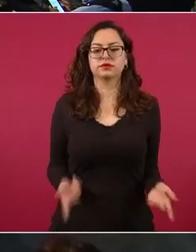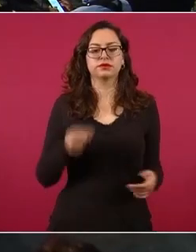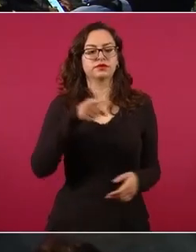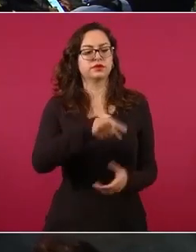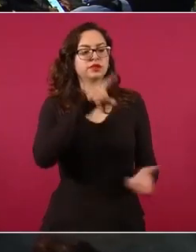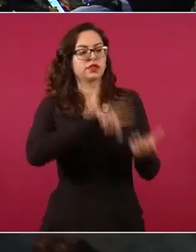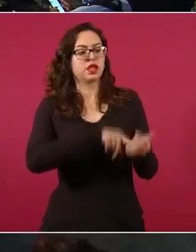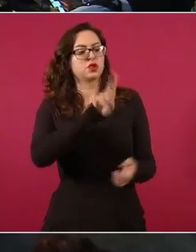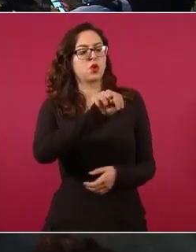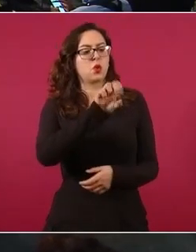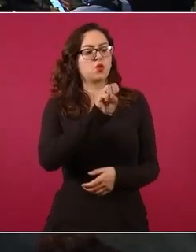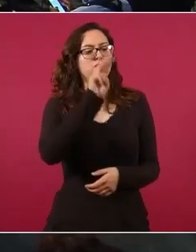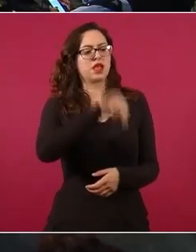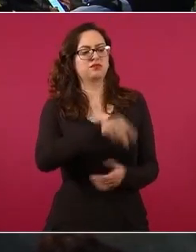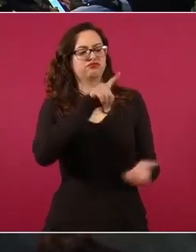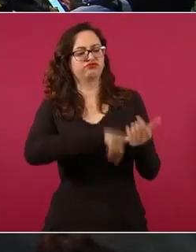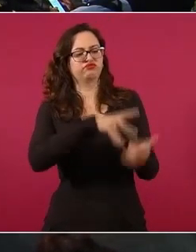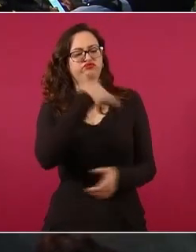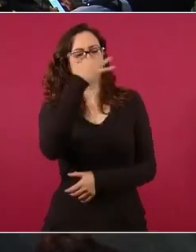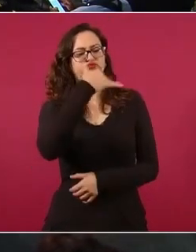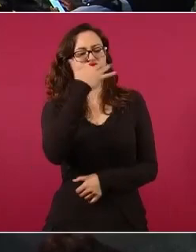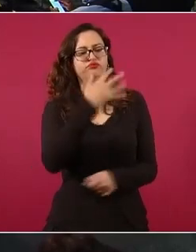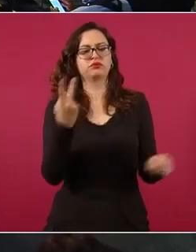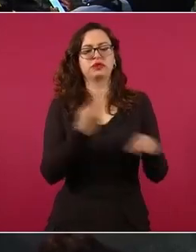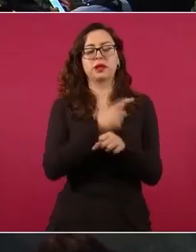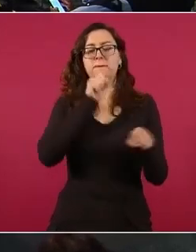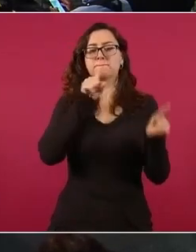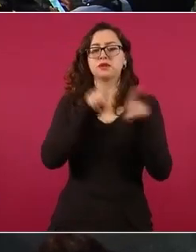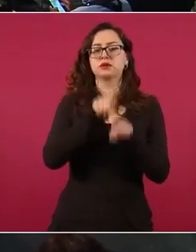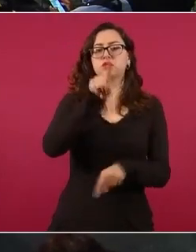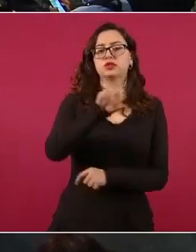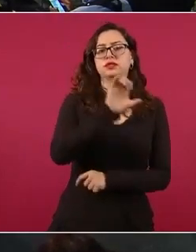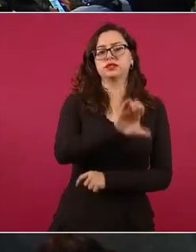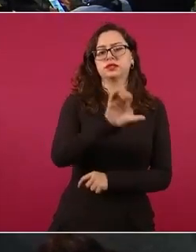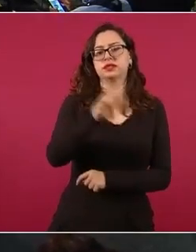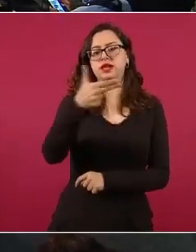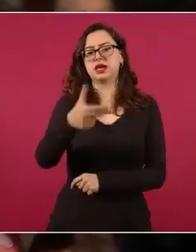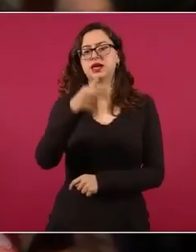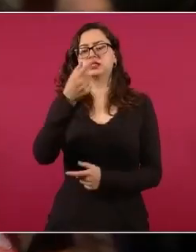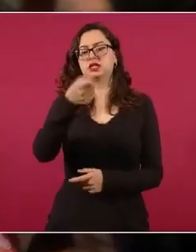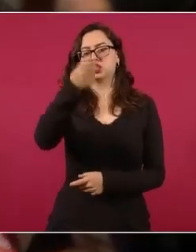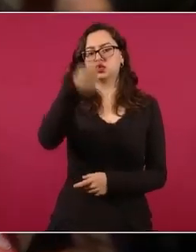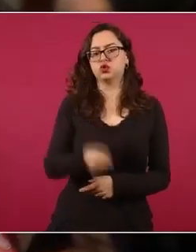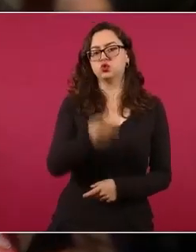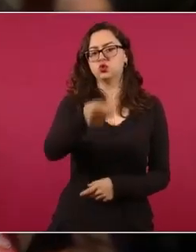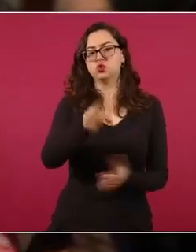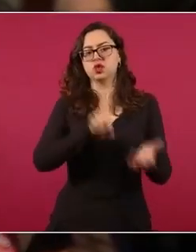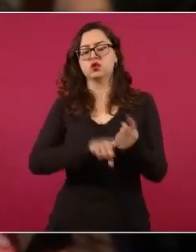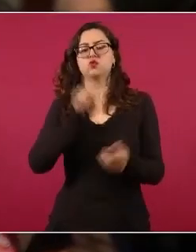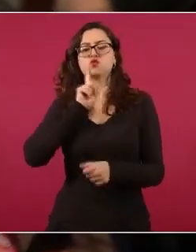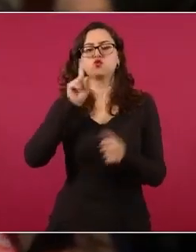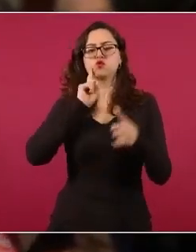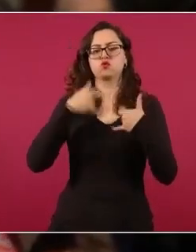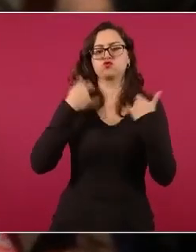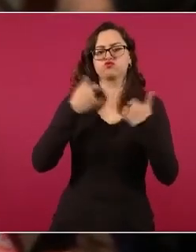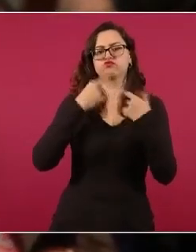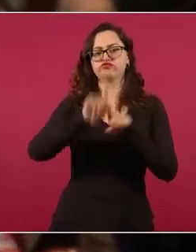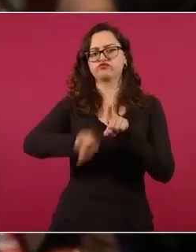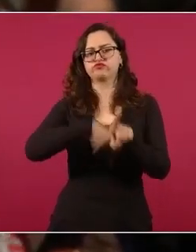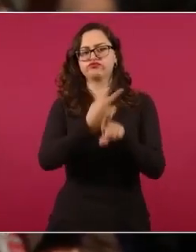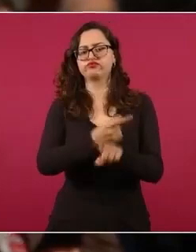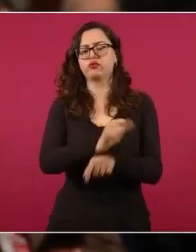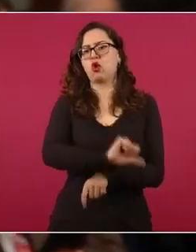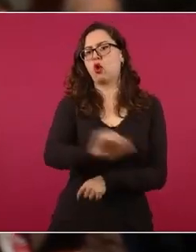esta denuncia de una adolescente que fue víctima de violencia sexual y en el caso del